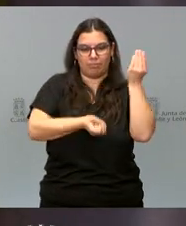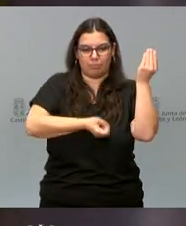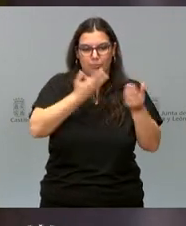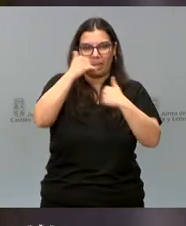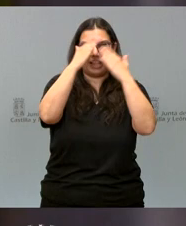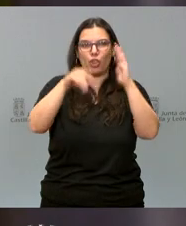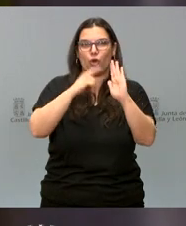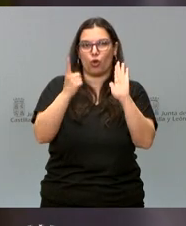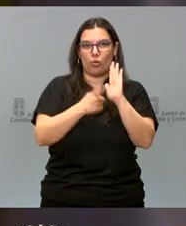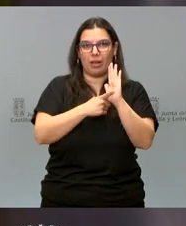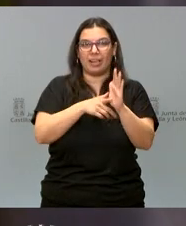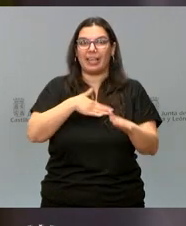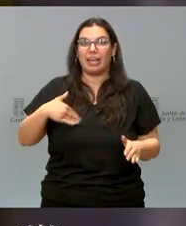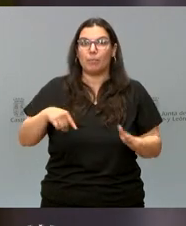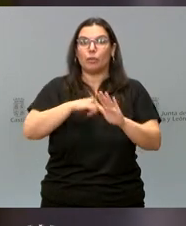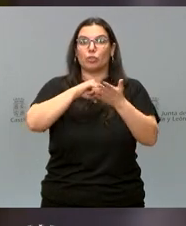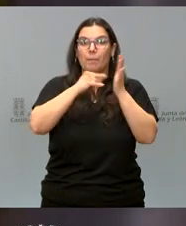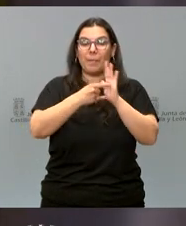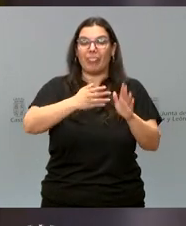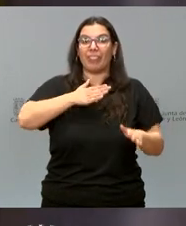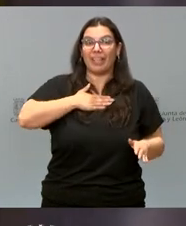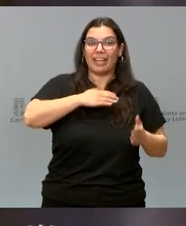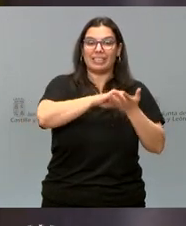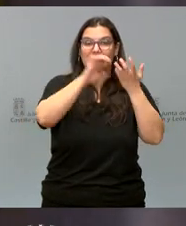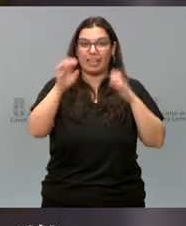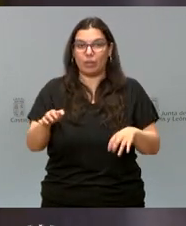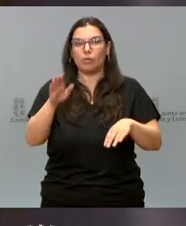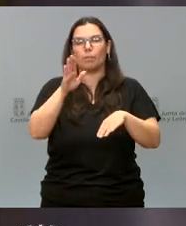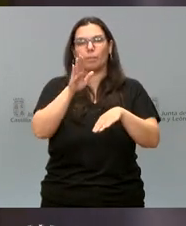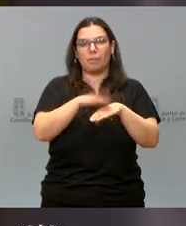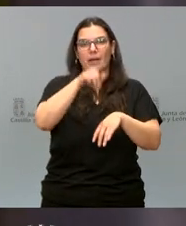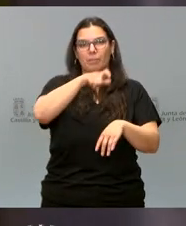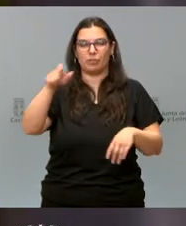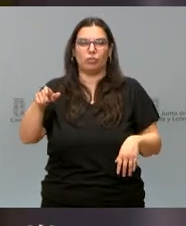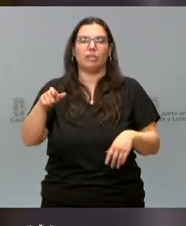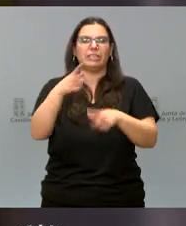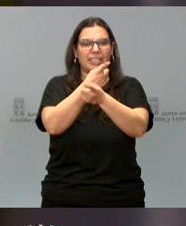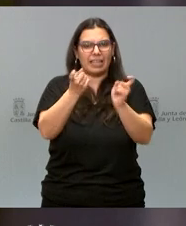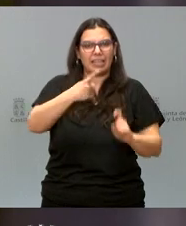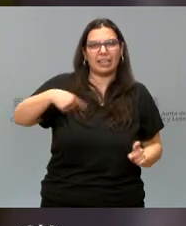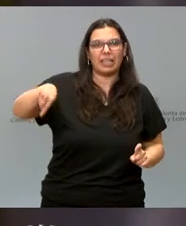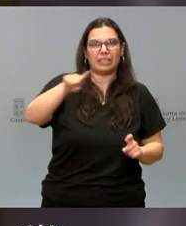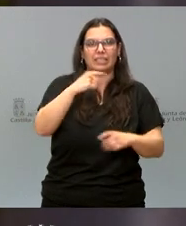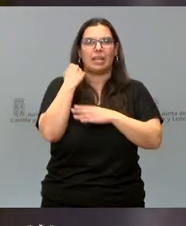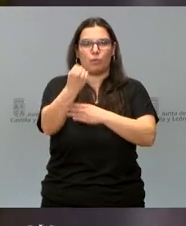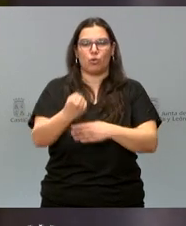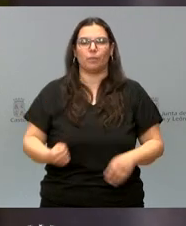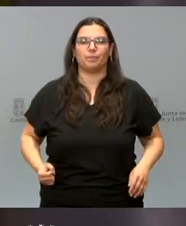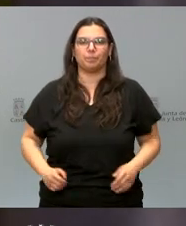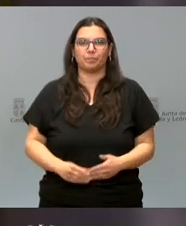Queremos que sea el plan de Castilla y León para quienes necesitáis nuestro apoyo.